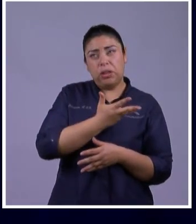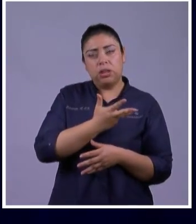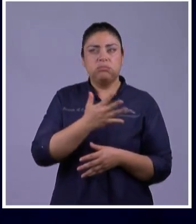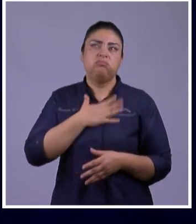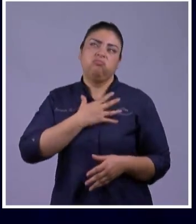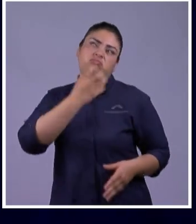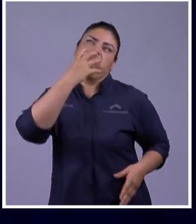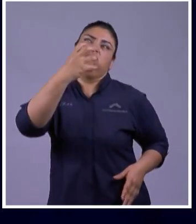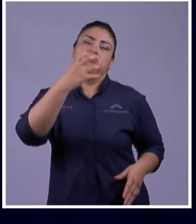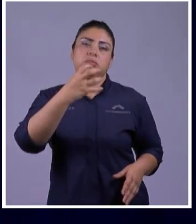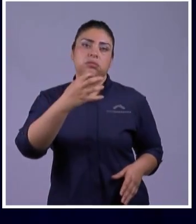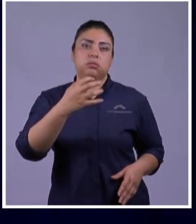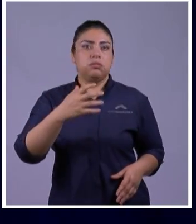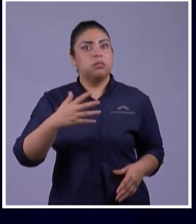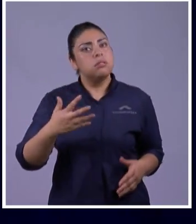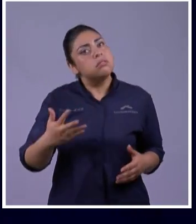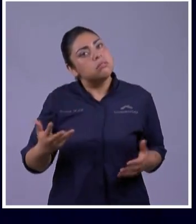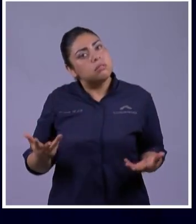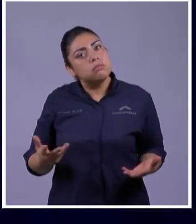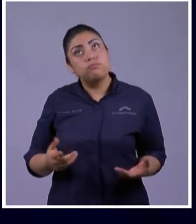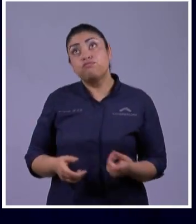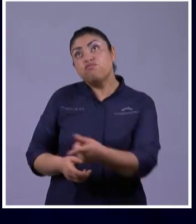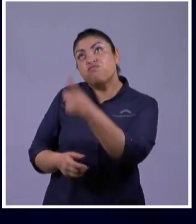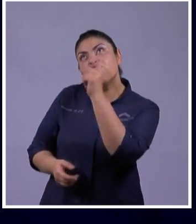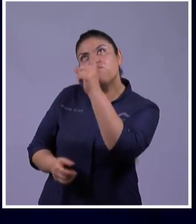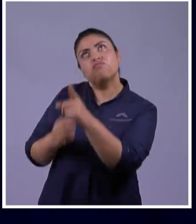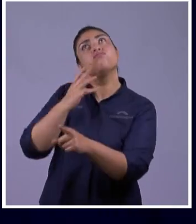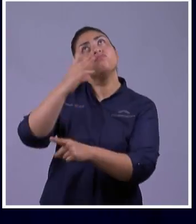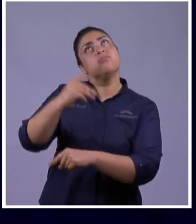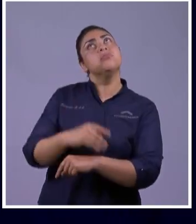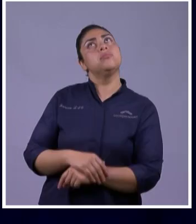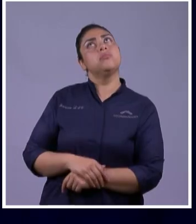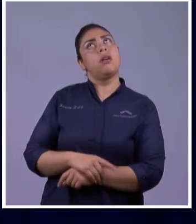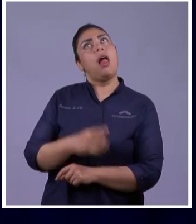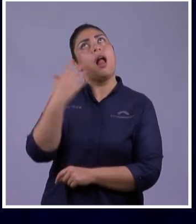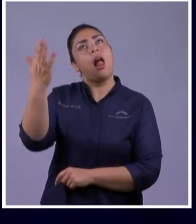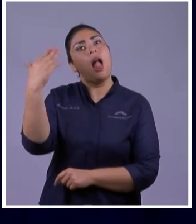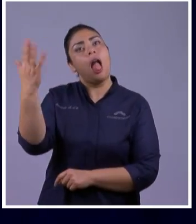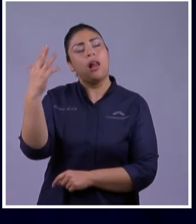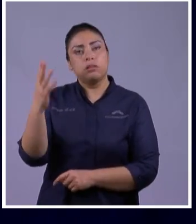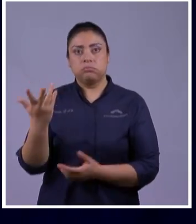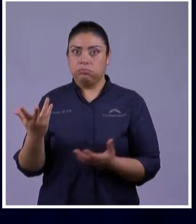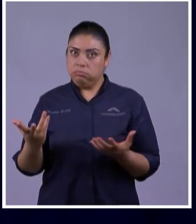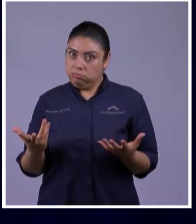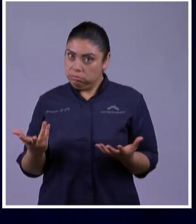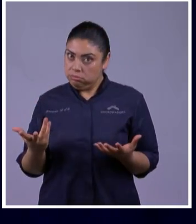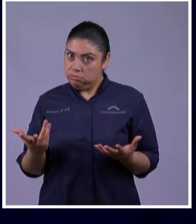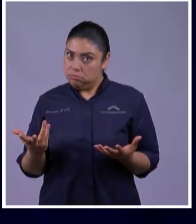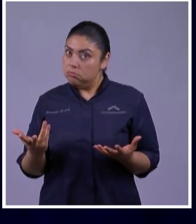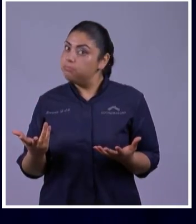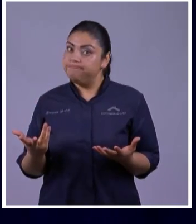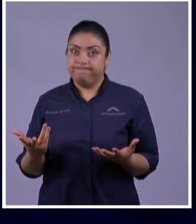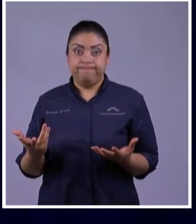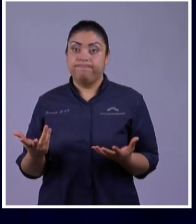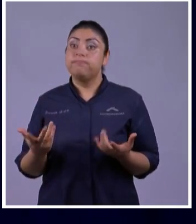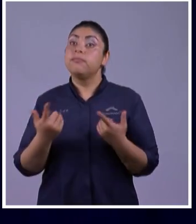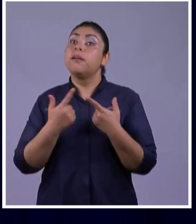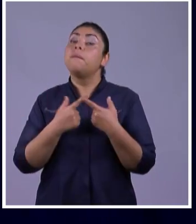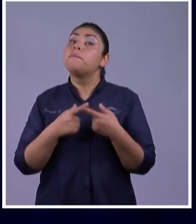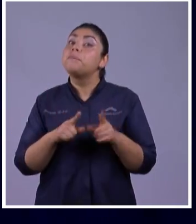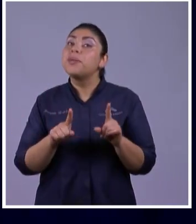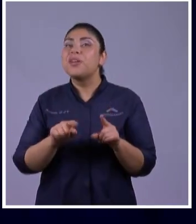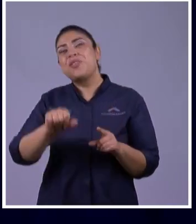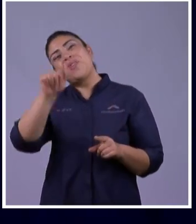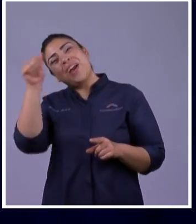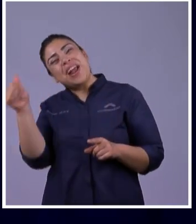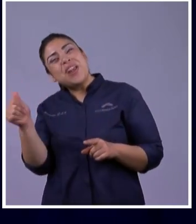eso es decirle a dios mira señor o me das justo lo que necesito o yo no voy a estar bien contigo sin embargo pablo lo